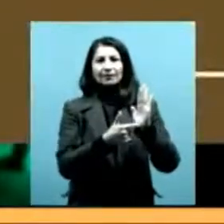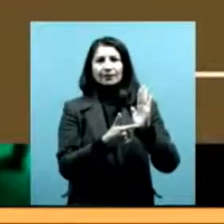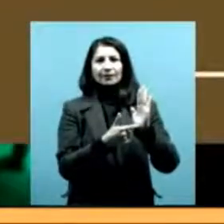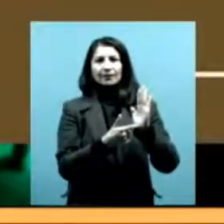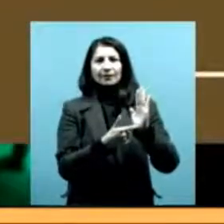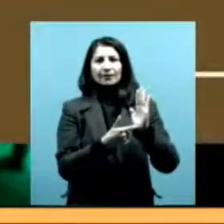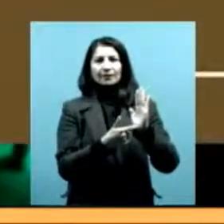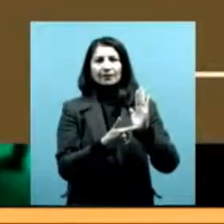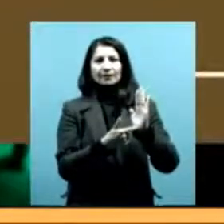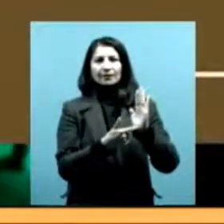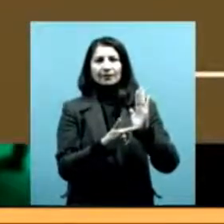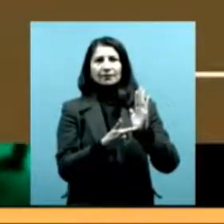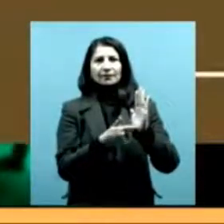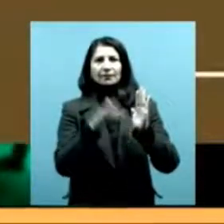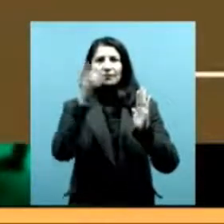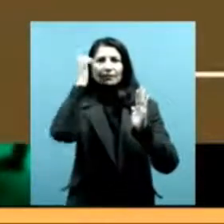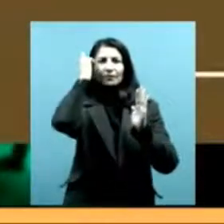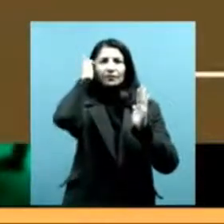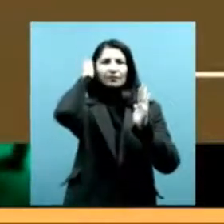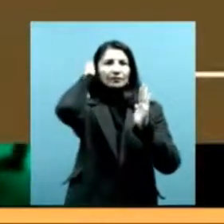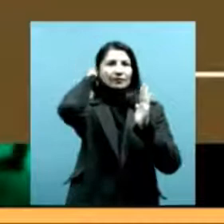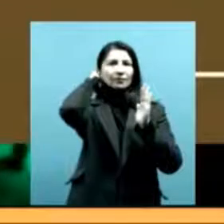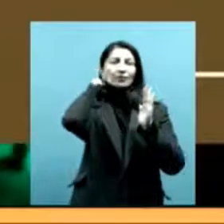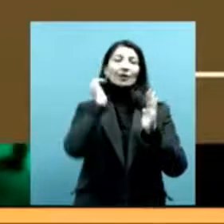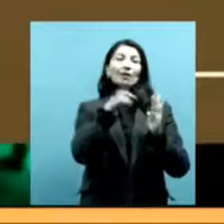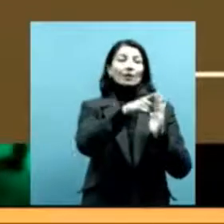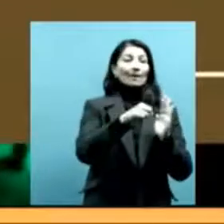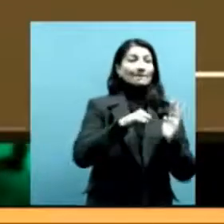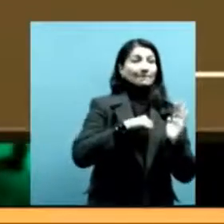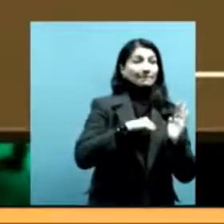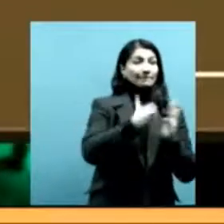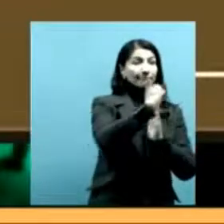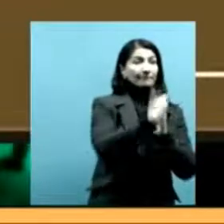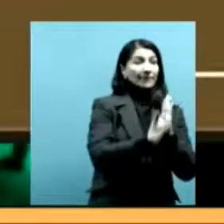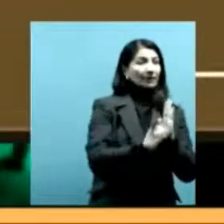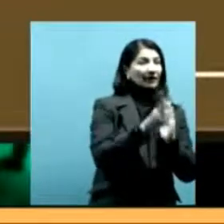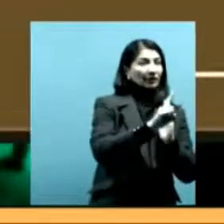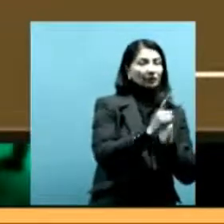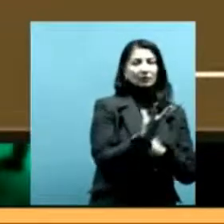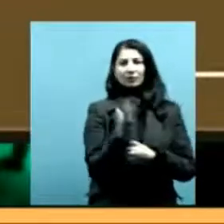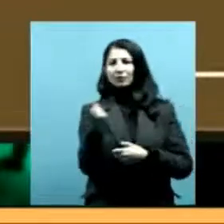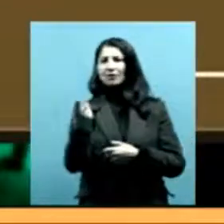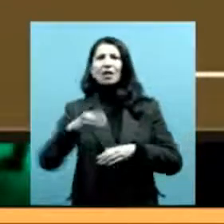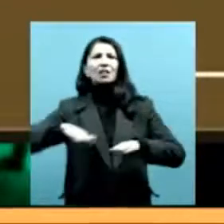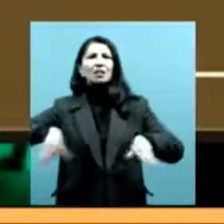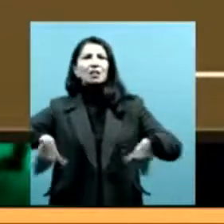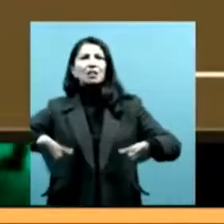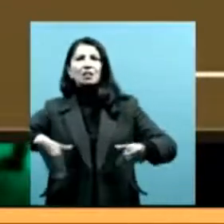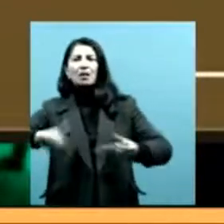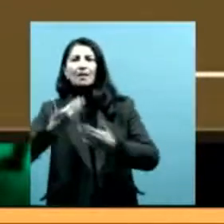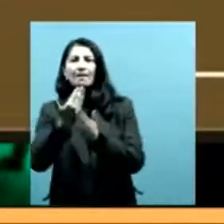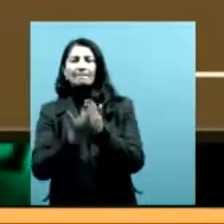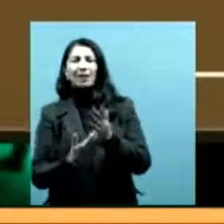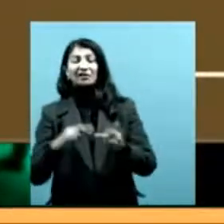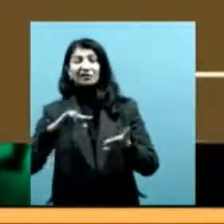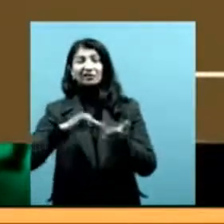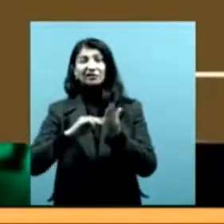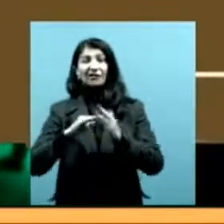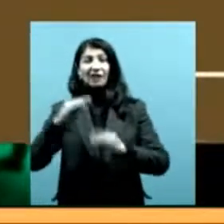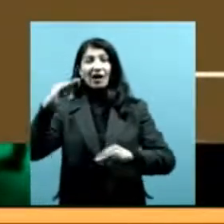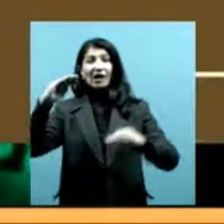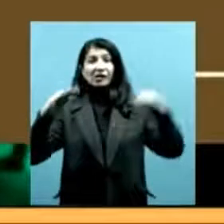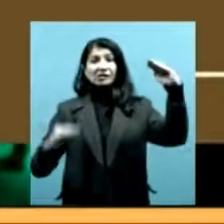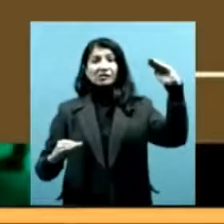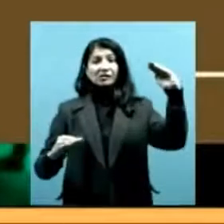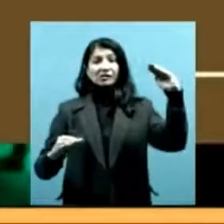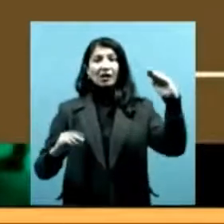Entonces, ¿qué tenemos? A los que tienen papeles, y a los que no tienen papeles. Esta desigualdad de distribución del poder del